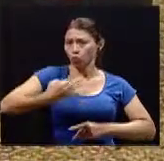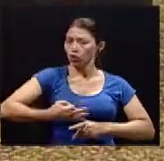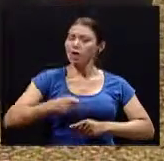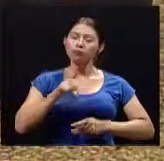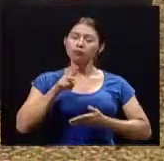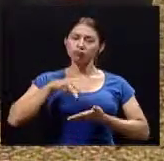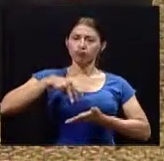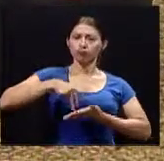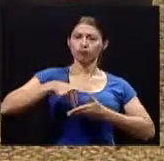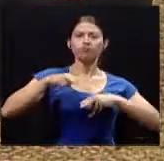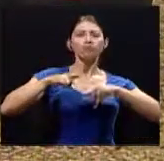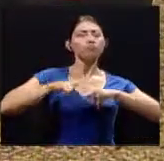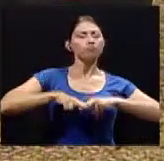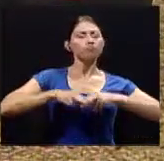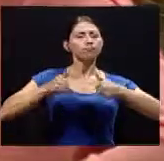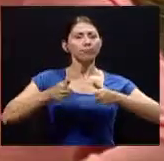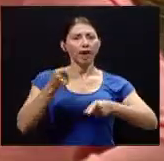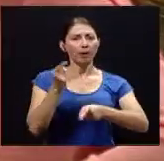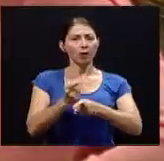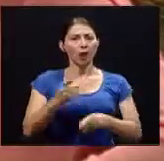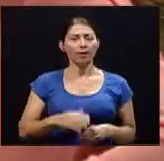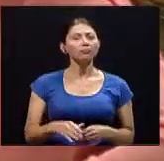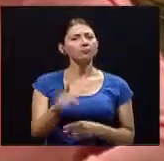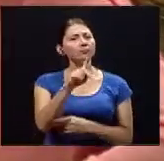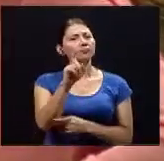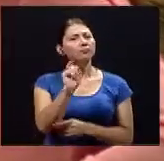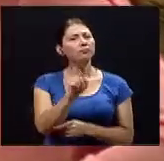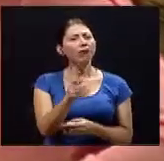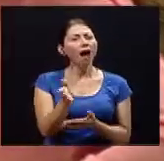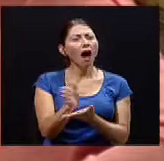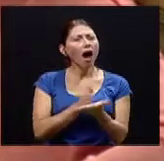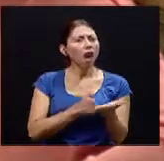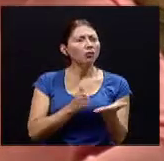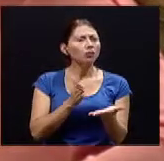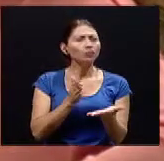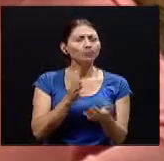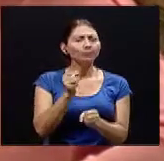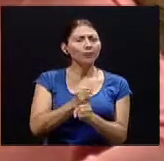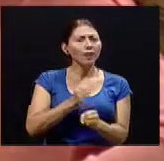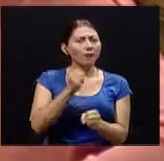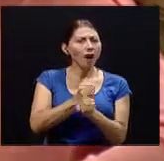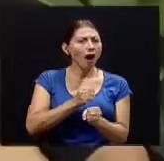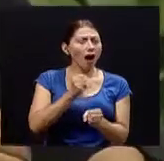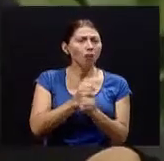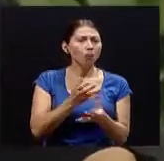ustedes desde su experiencia podría identificar ese tipo de problemas?